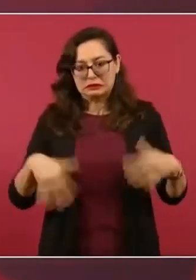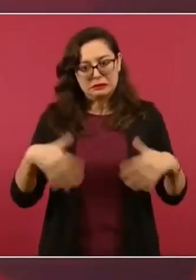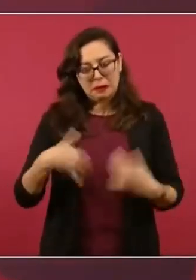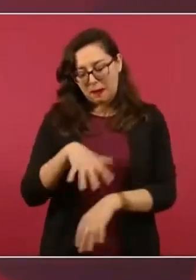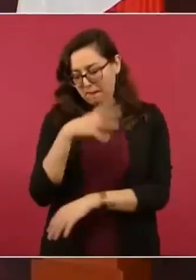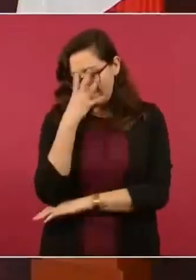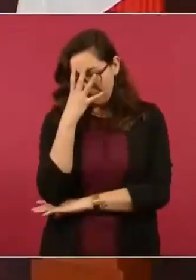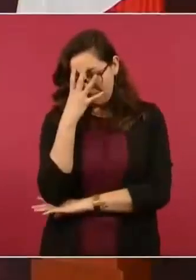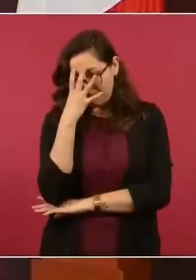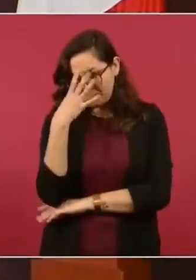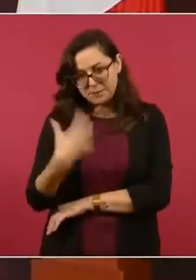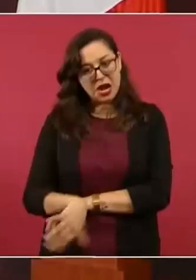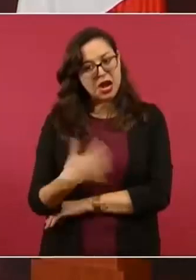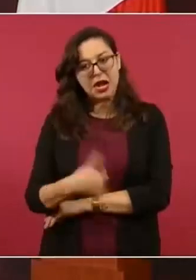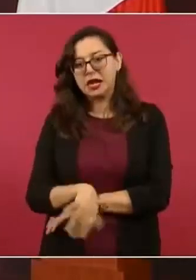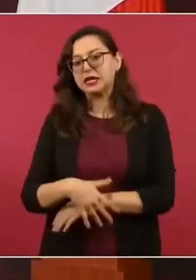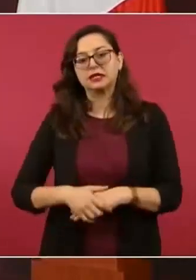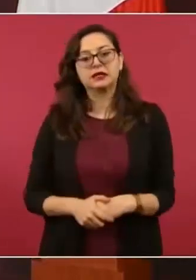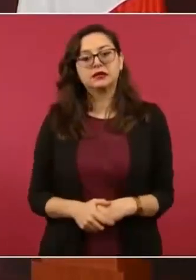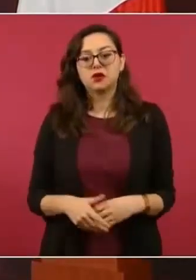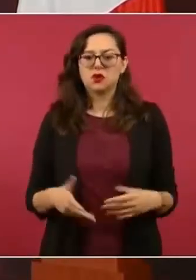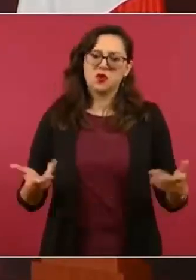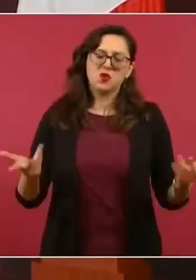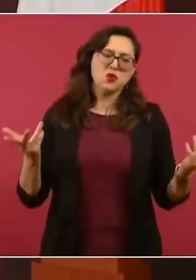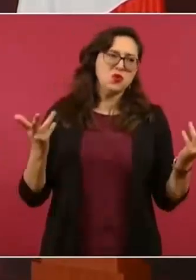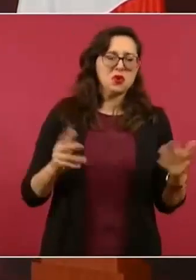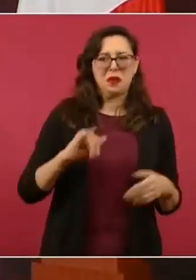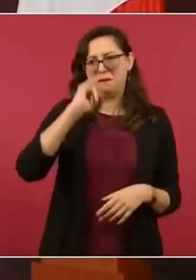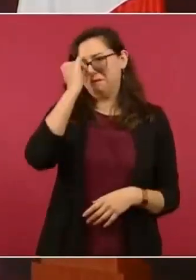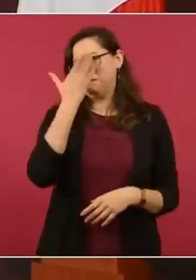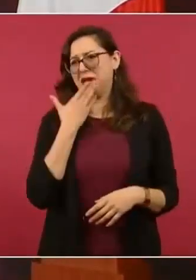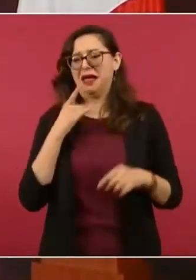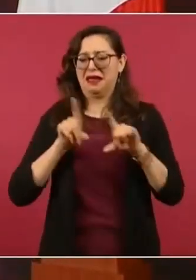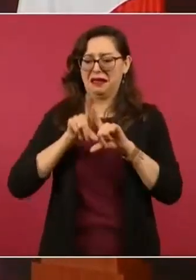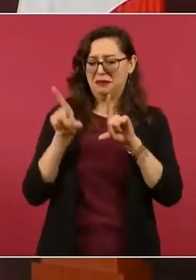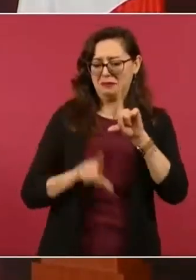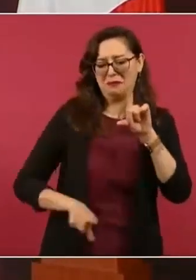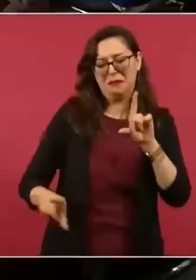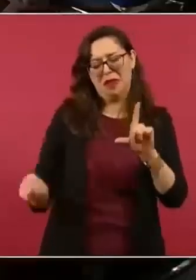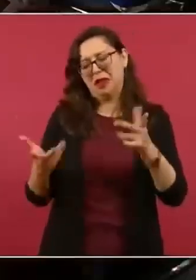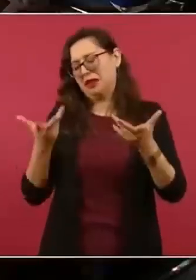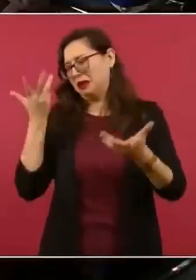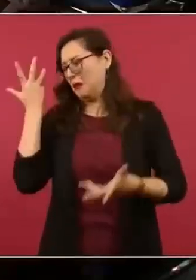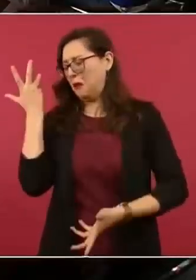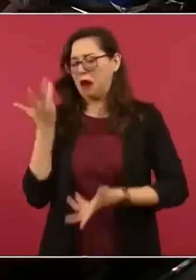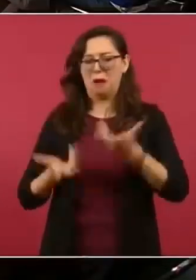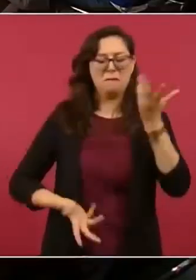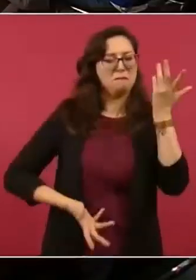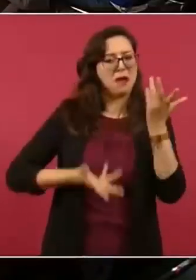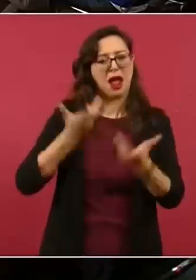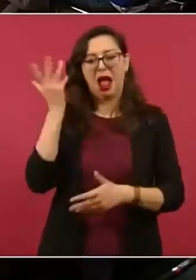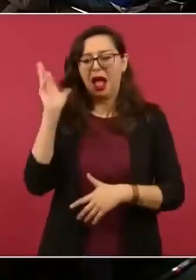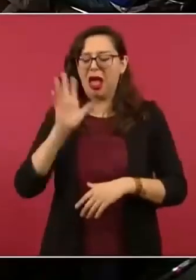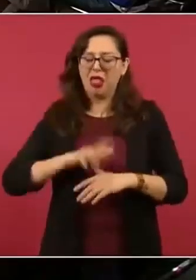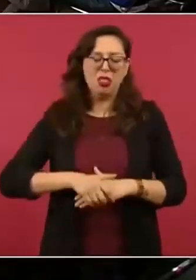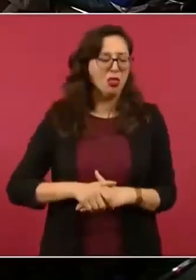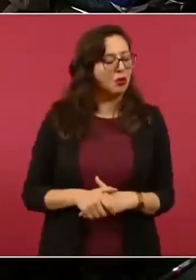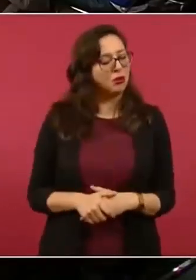decían algunos periodistas hasta el principio, se está juzgando a México la señora Casas